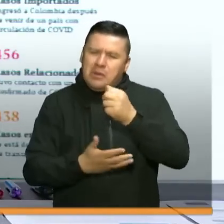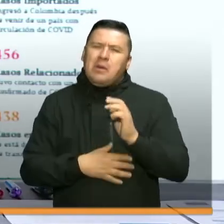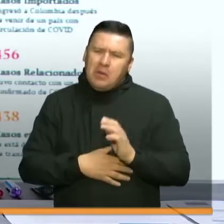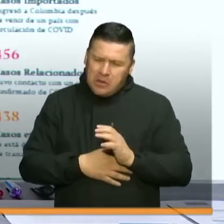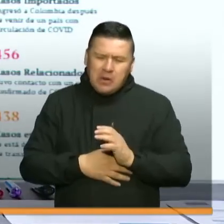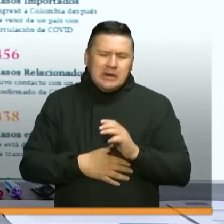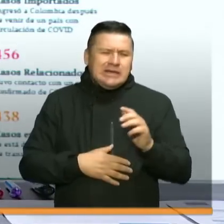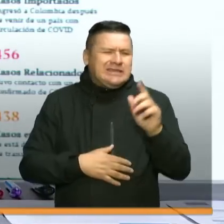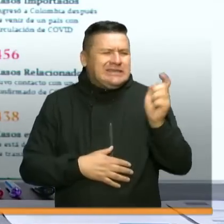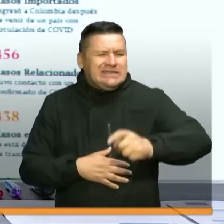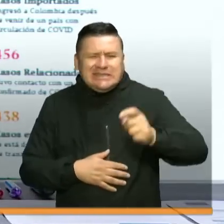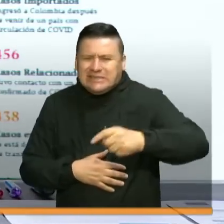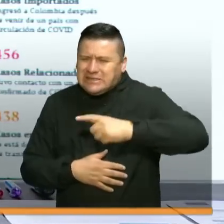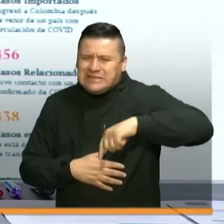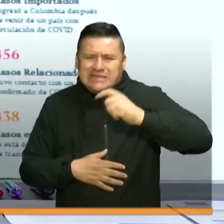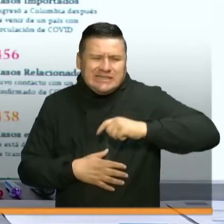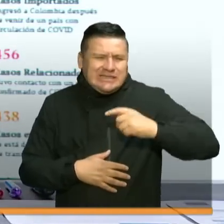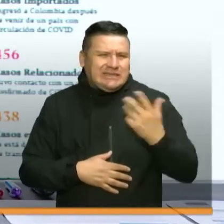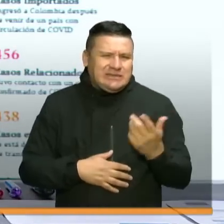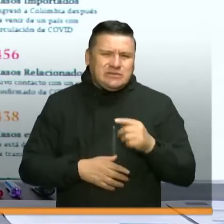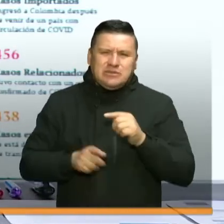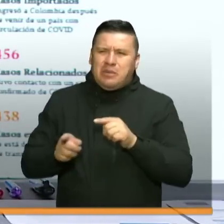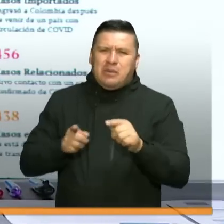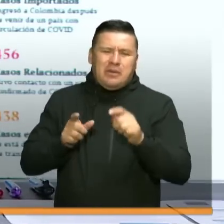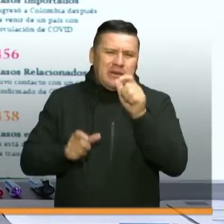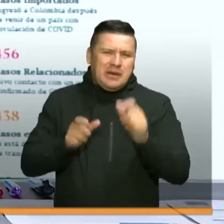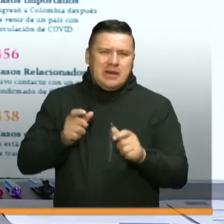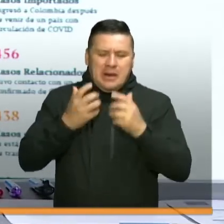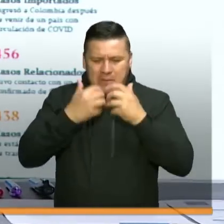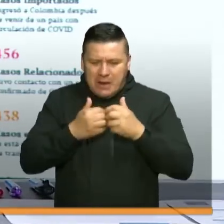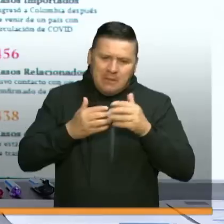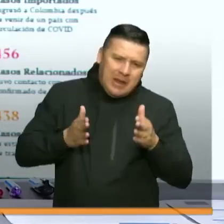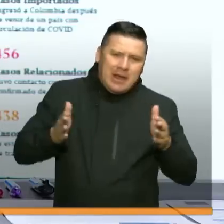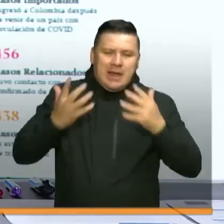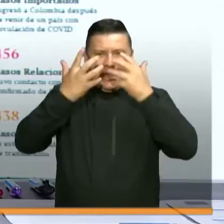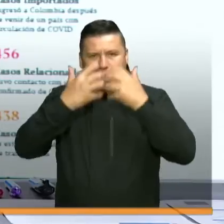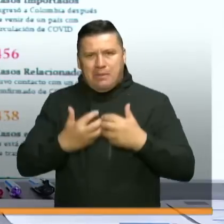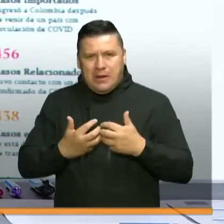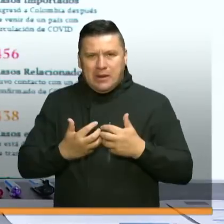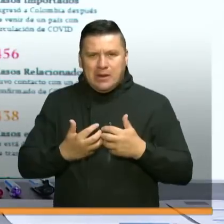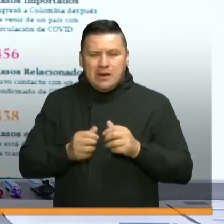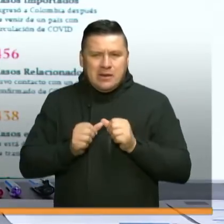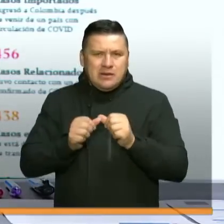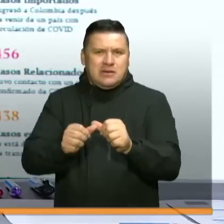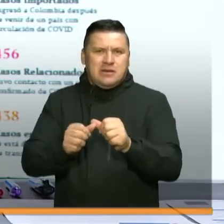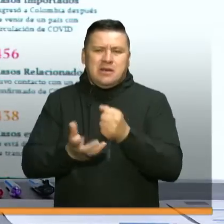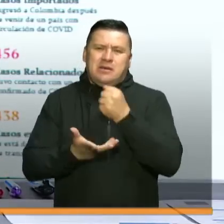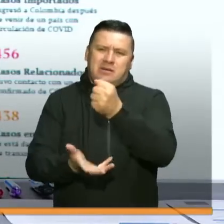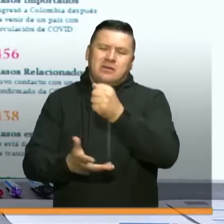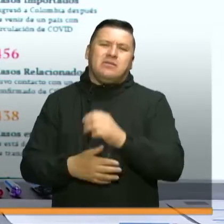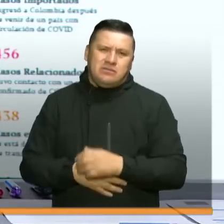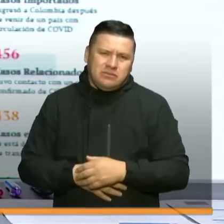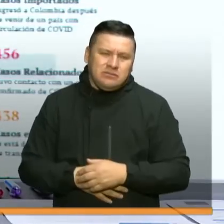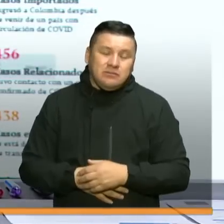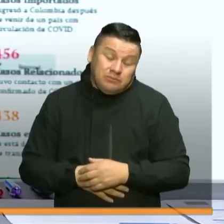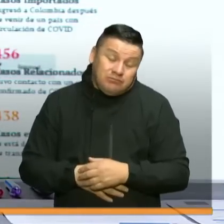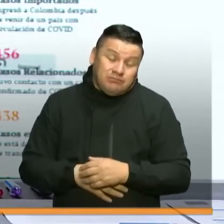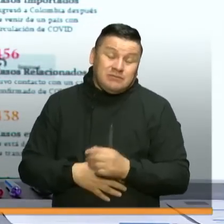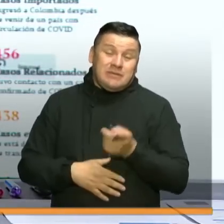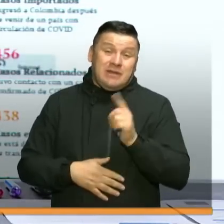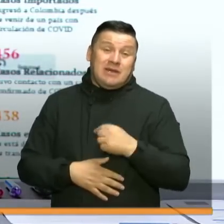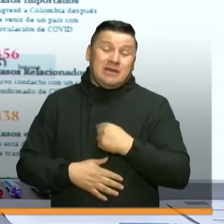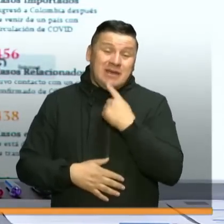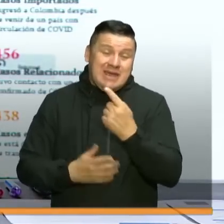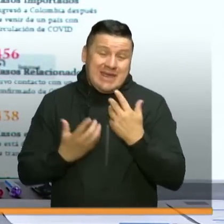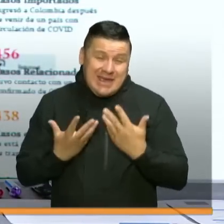eran muy necesarias por parte de muchos micro, pequeños y medianos empresarios para mantener sus nóminas. Y de otro lado, lo que también